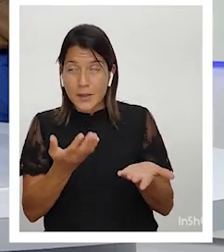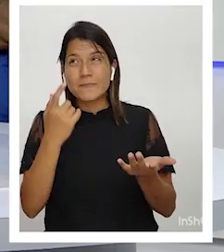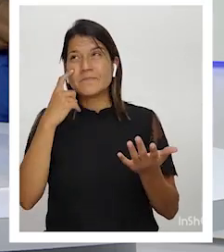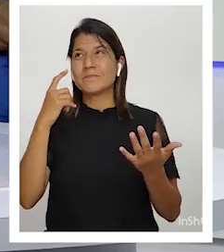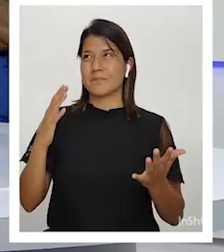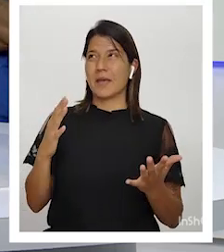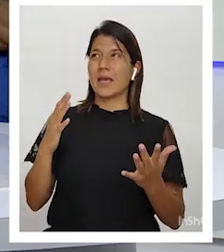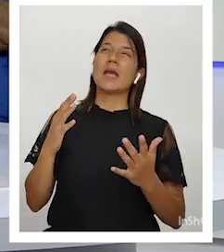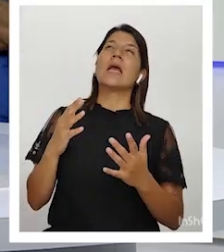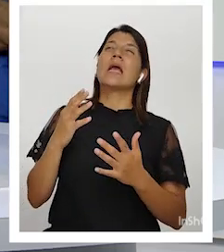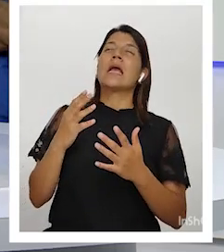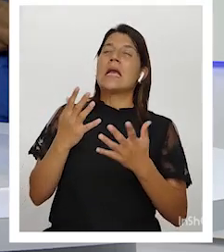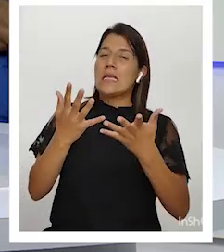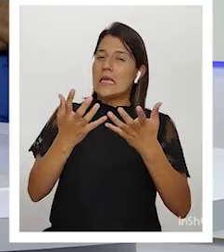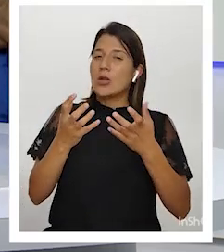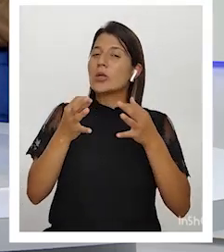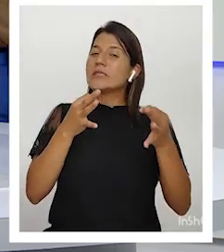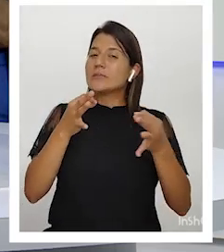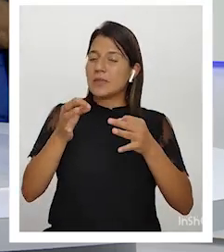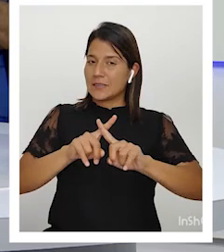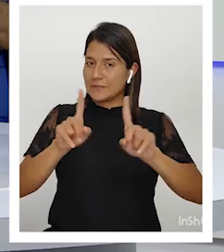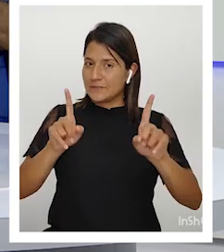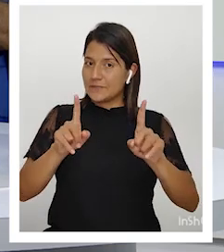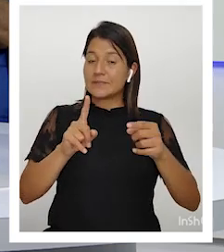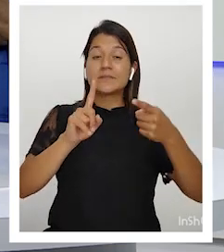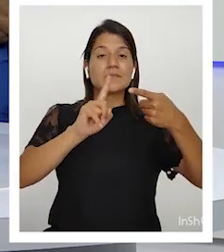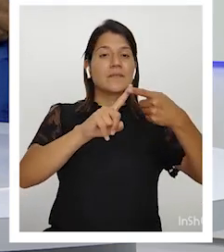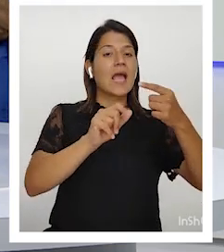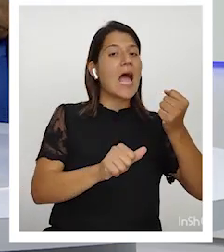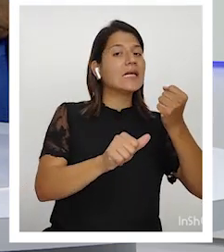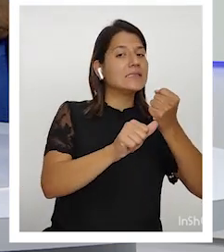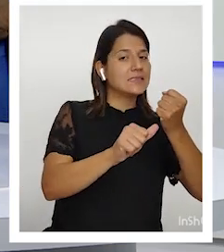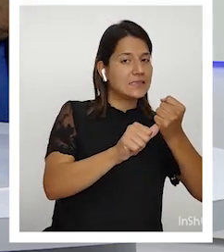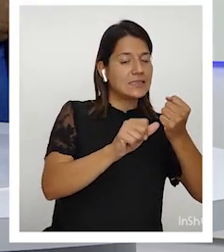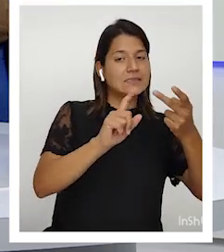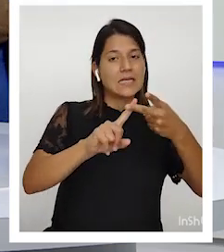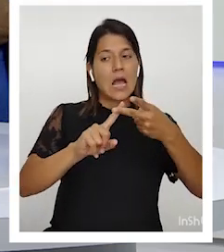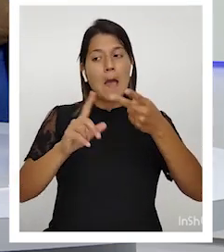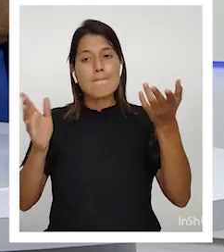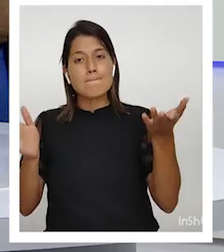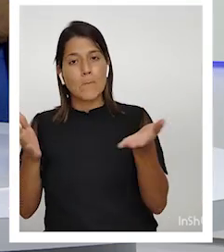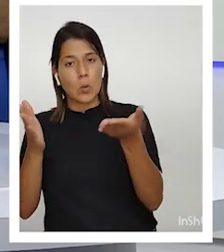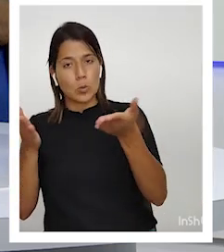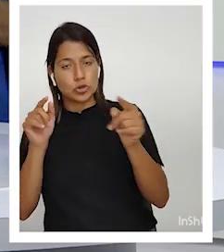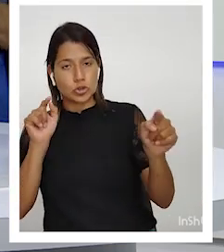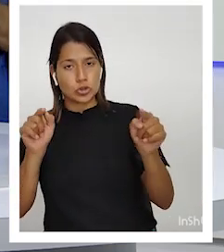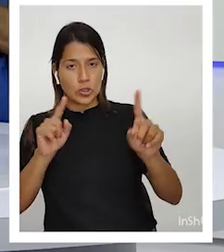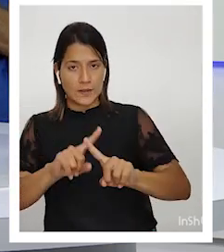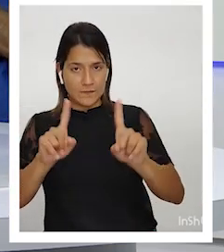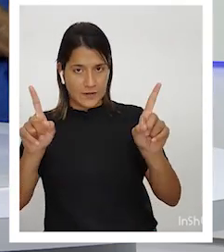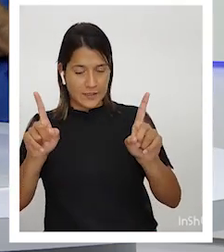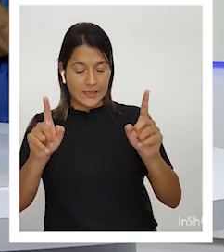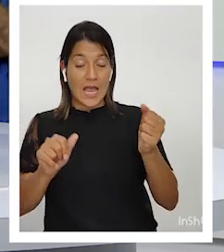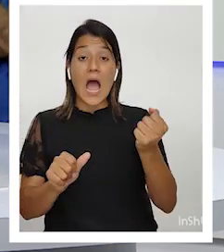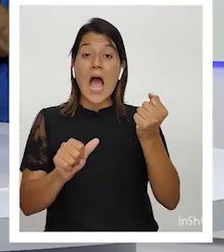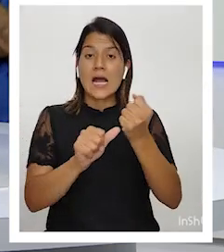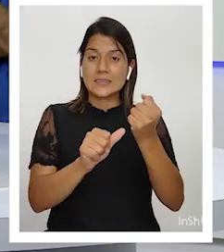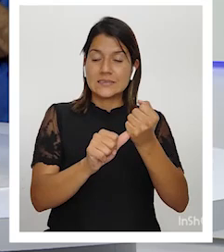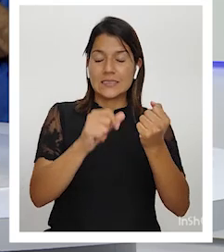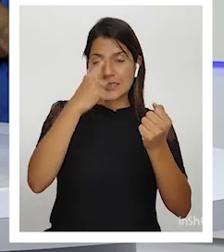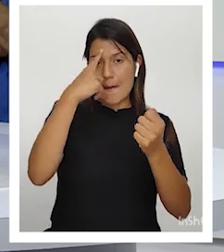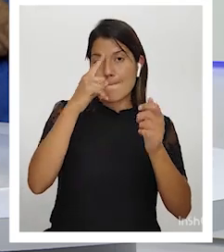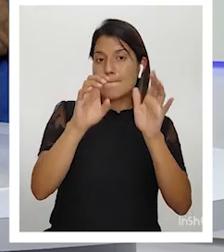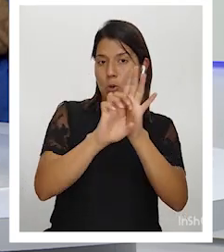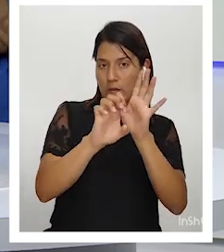Yo creo que hay que hacer una diferencia entre lo que es asistencia y lo que es promoción. La asistencia, por ejemplo,